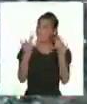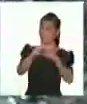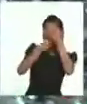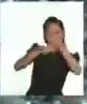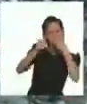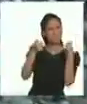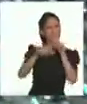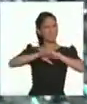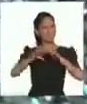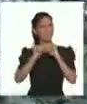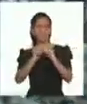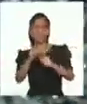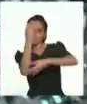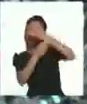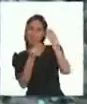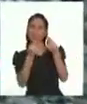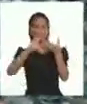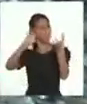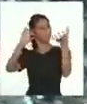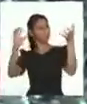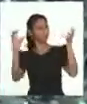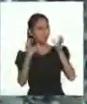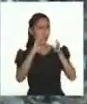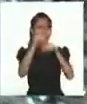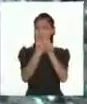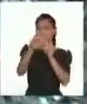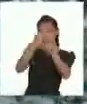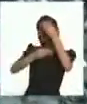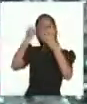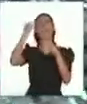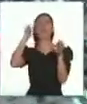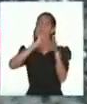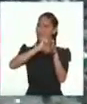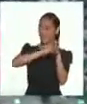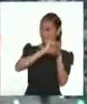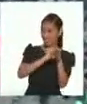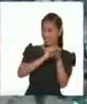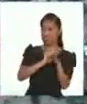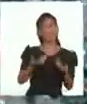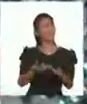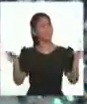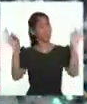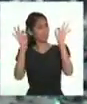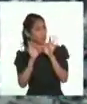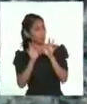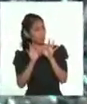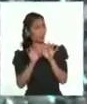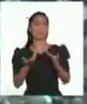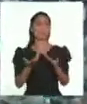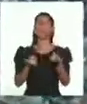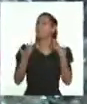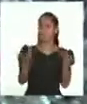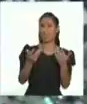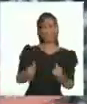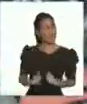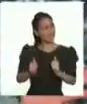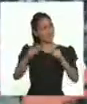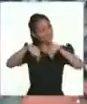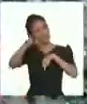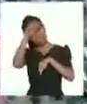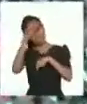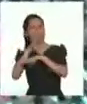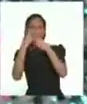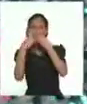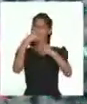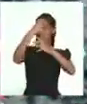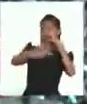de despedirnos. Sigamos aprendiendo y transformando en práctica las cosas que aprendemos. Aplicarlas en nuestra vida cotidiana es súper importante para vivir en un